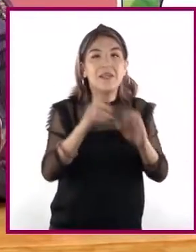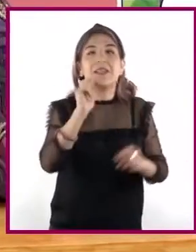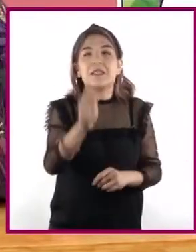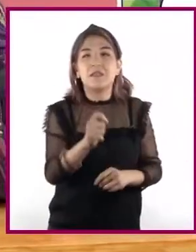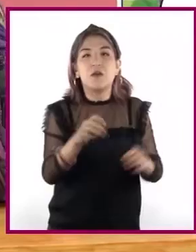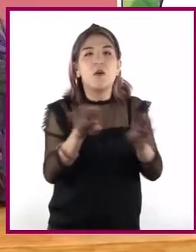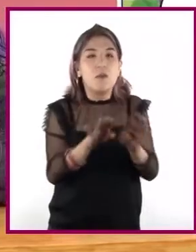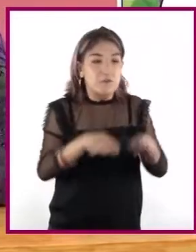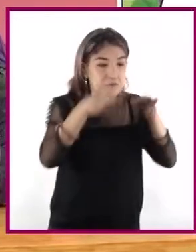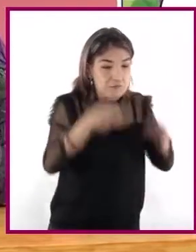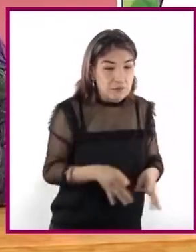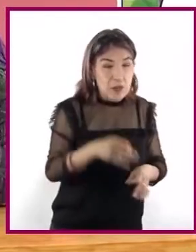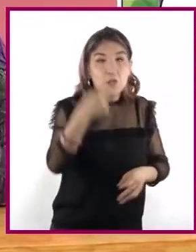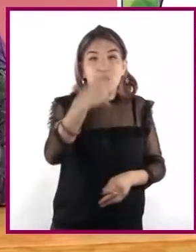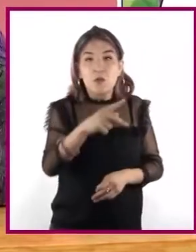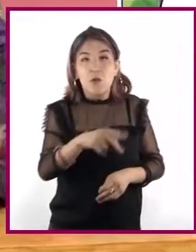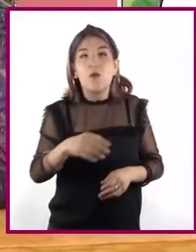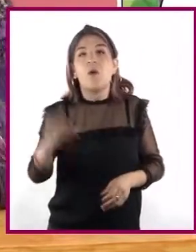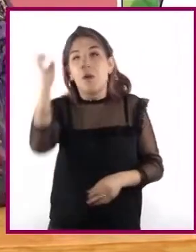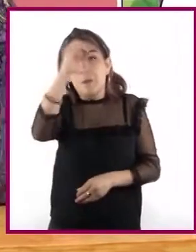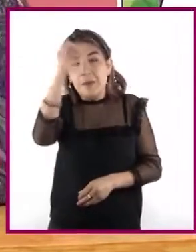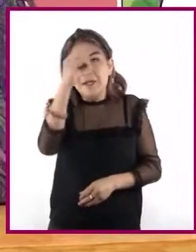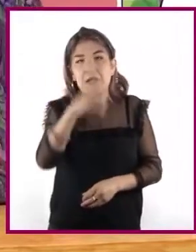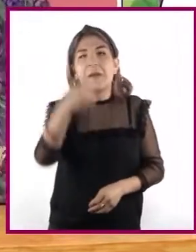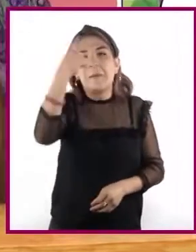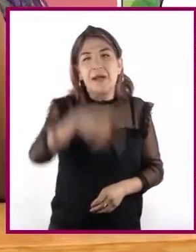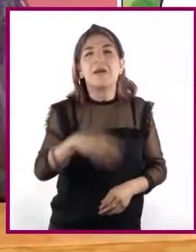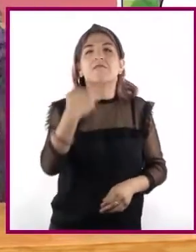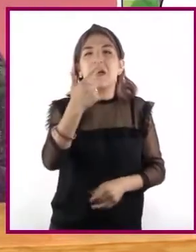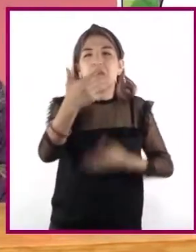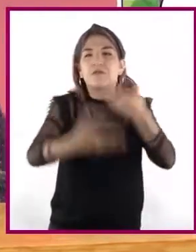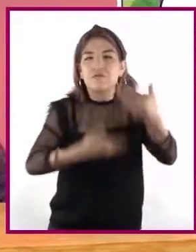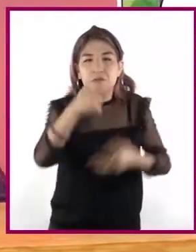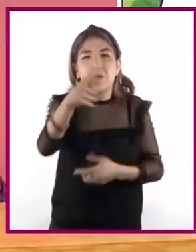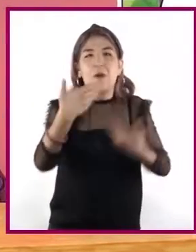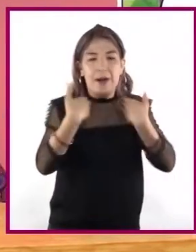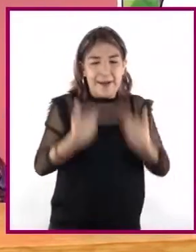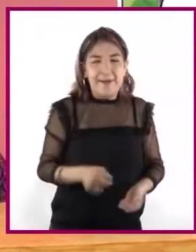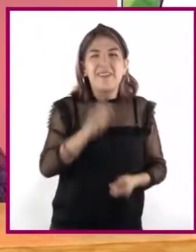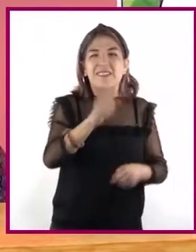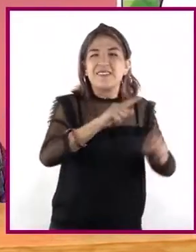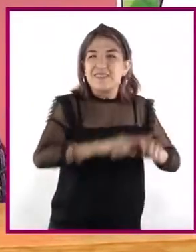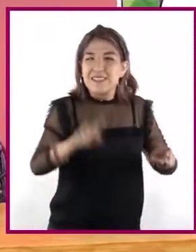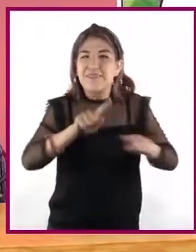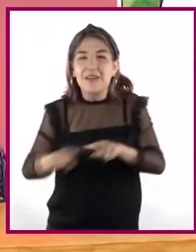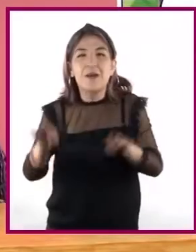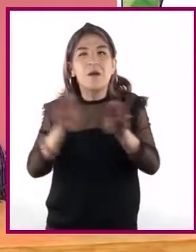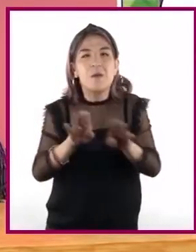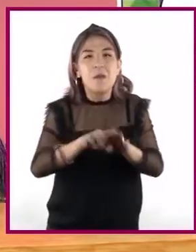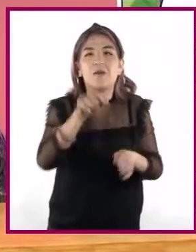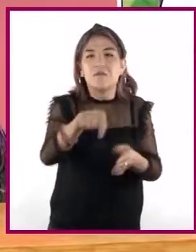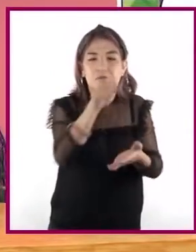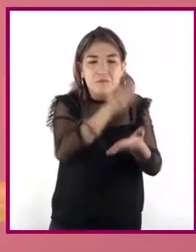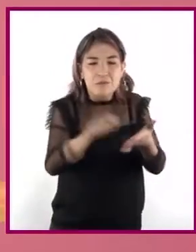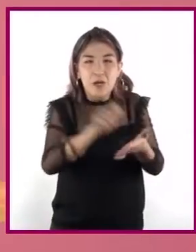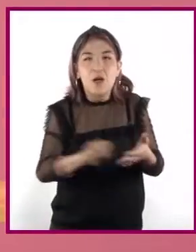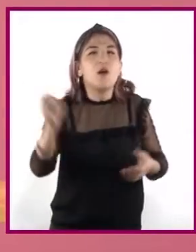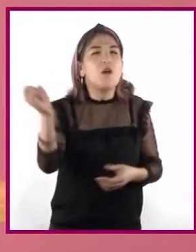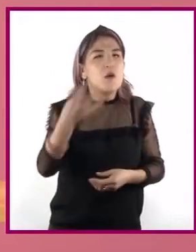hechos y opiniones en los argumentos permite mejorar la comprensión de los discursos orales y escritos.